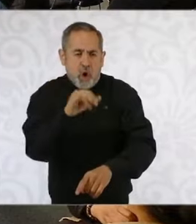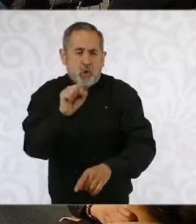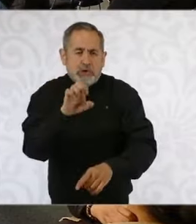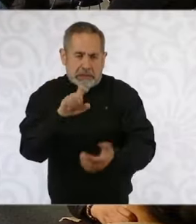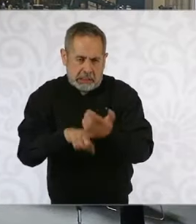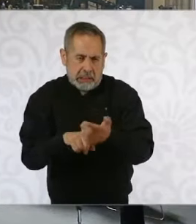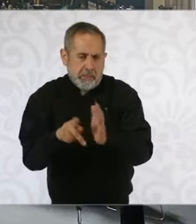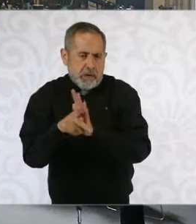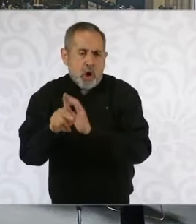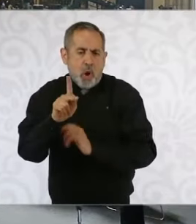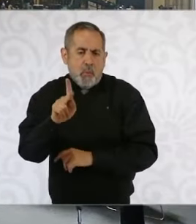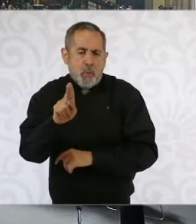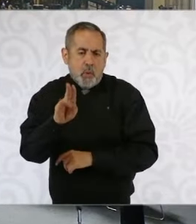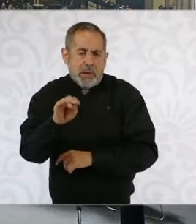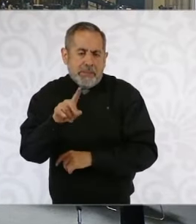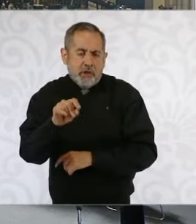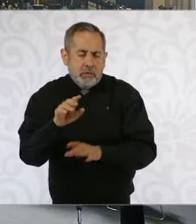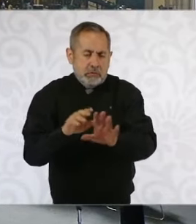Gracias, señor